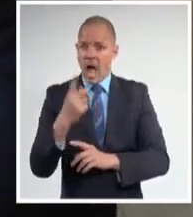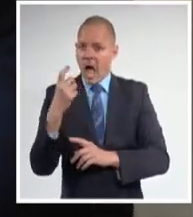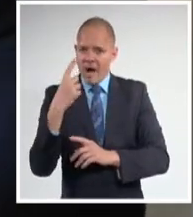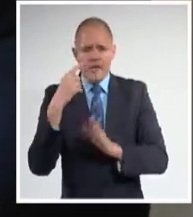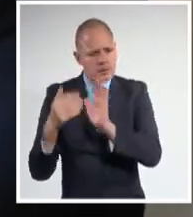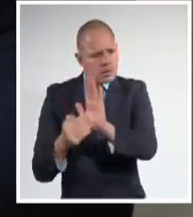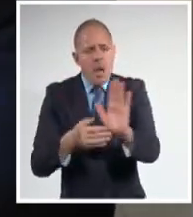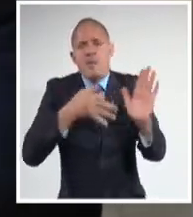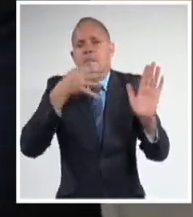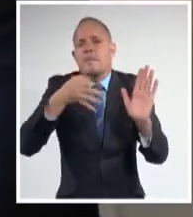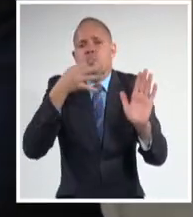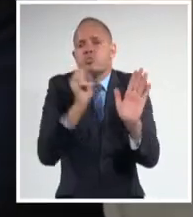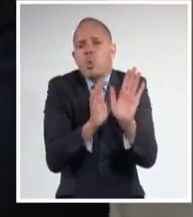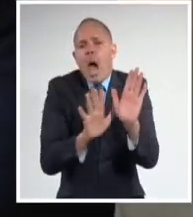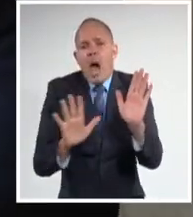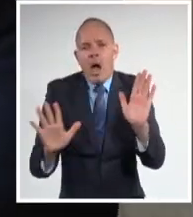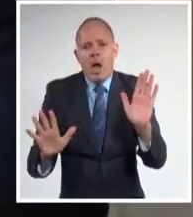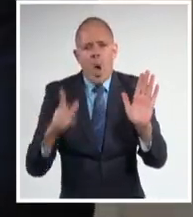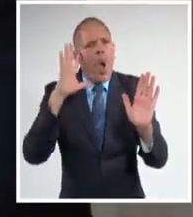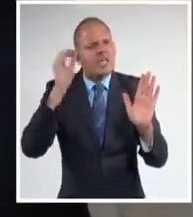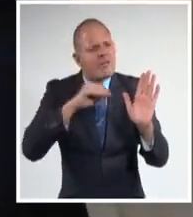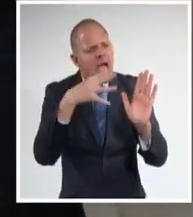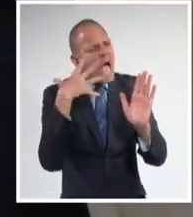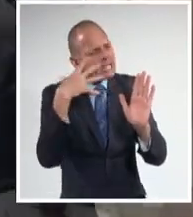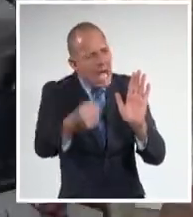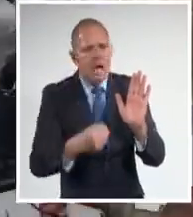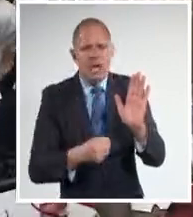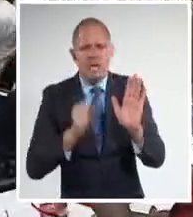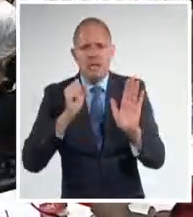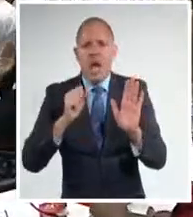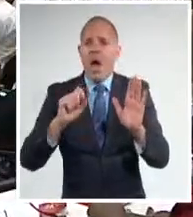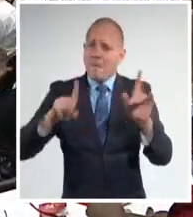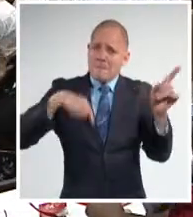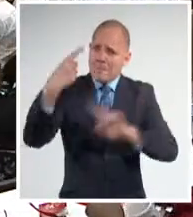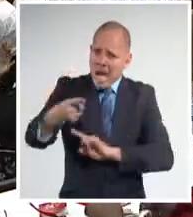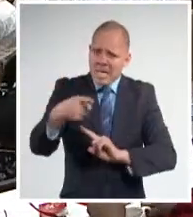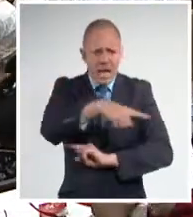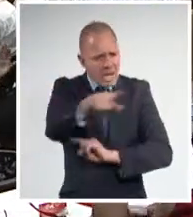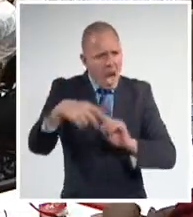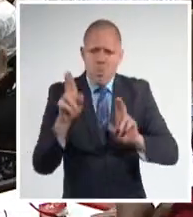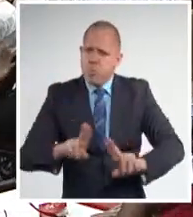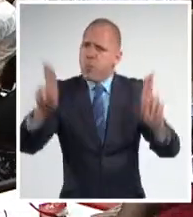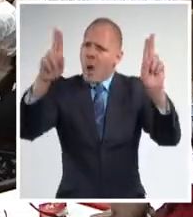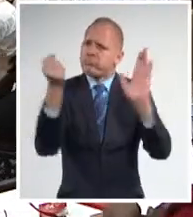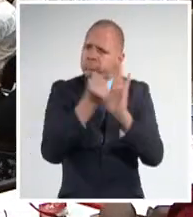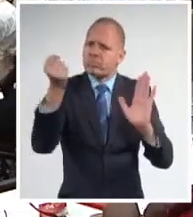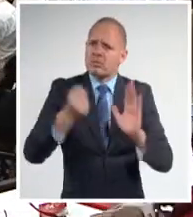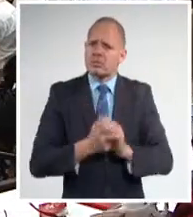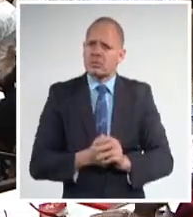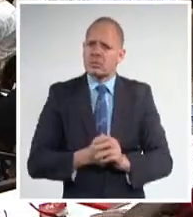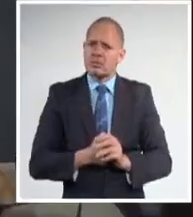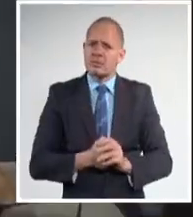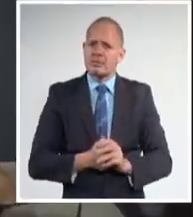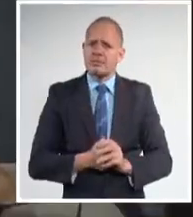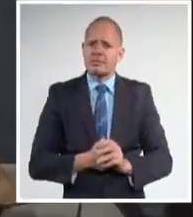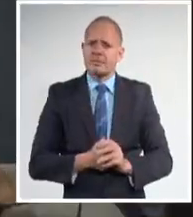lo que estamos aprobando y el día de mañana también referendará con el voto este proyecto.